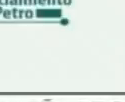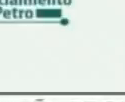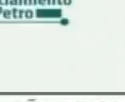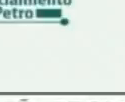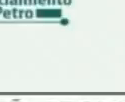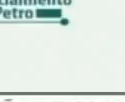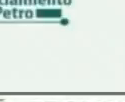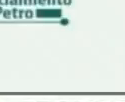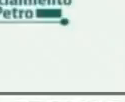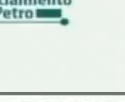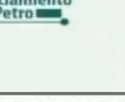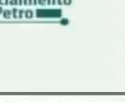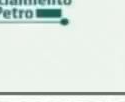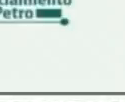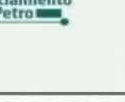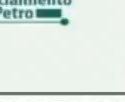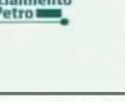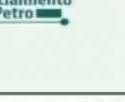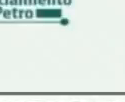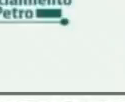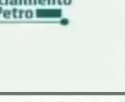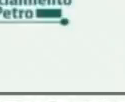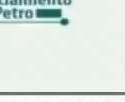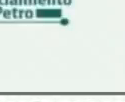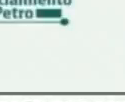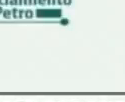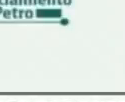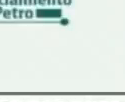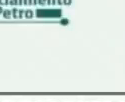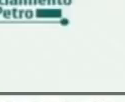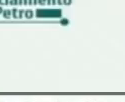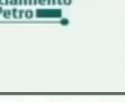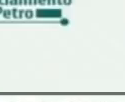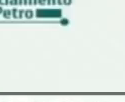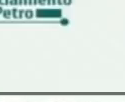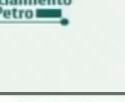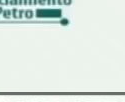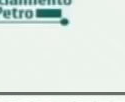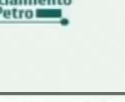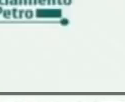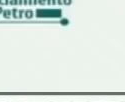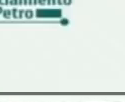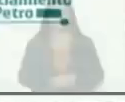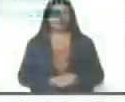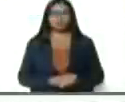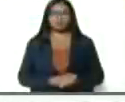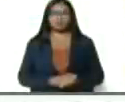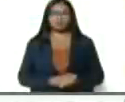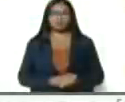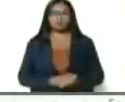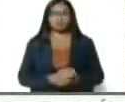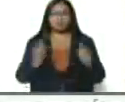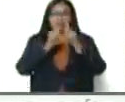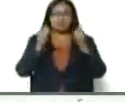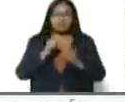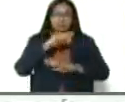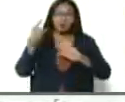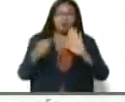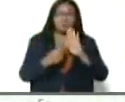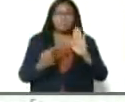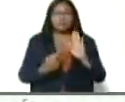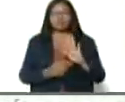Es el sistema completo ya, puesto a prueba en la producción,